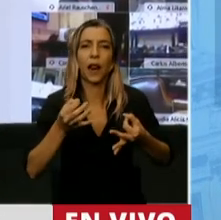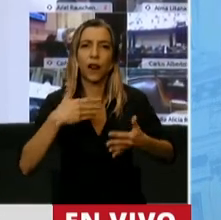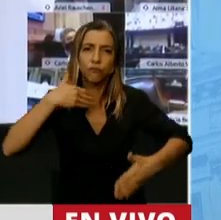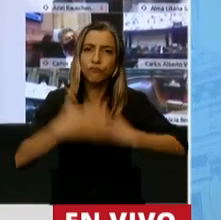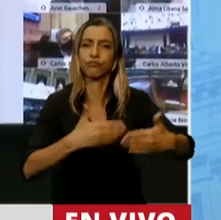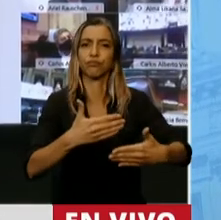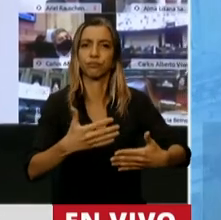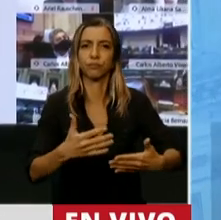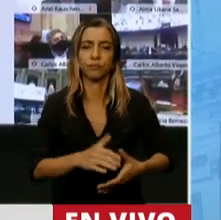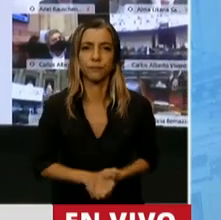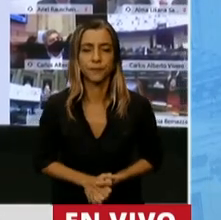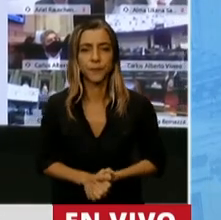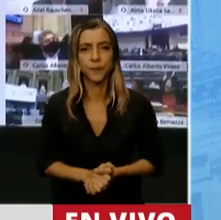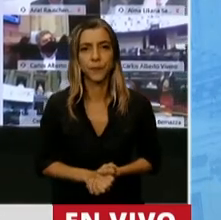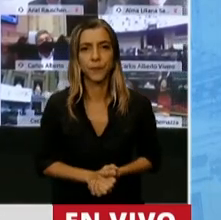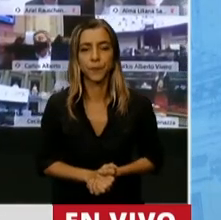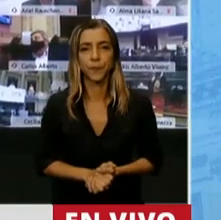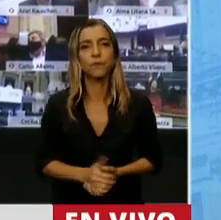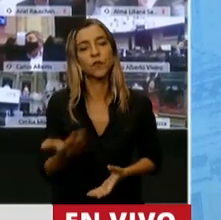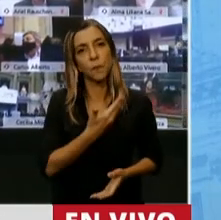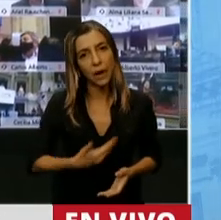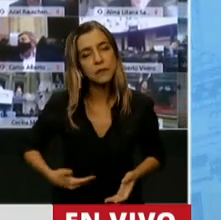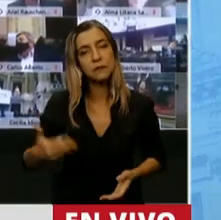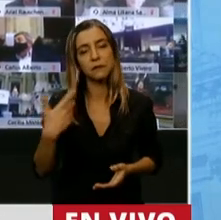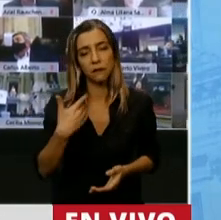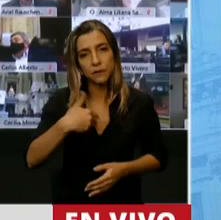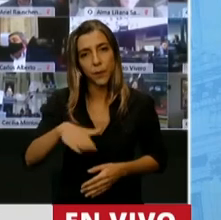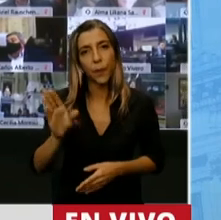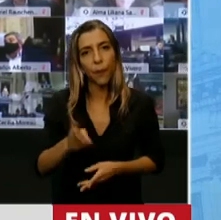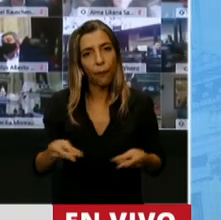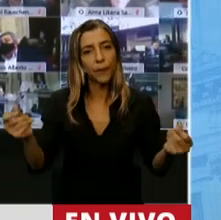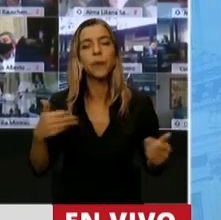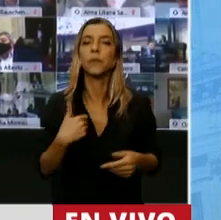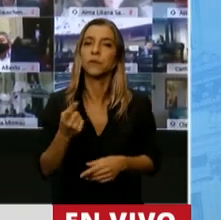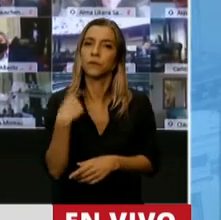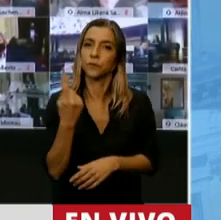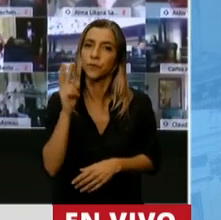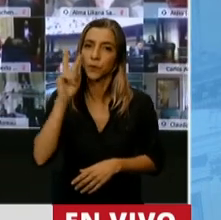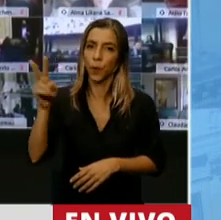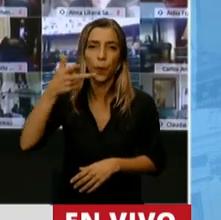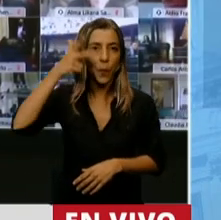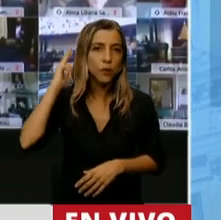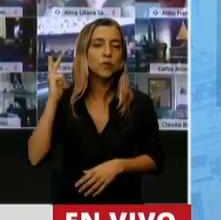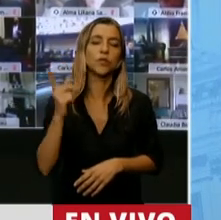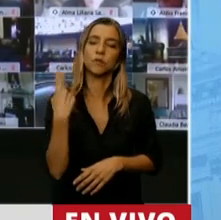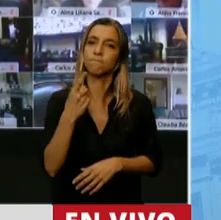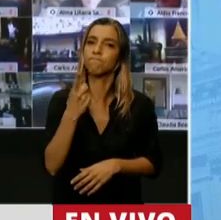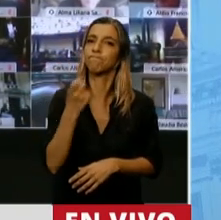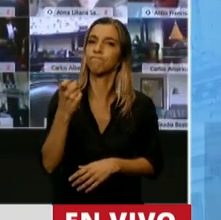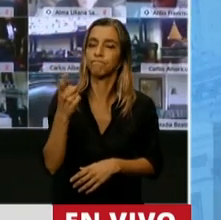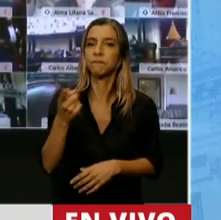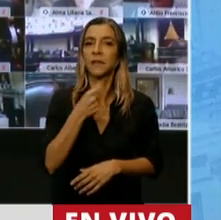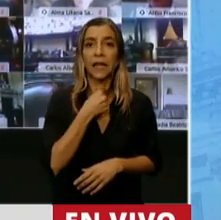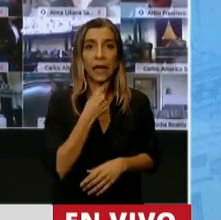Presidente, para terminar, lo que nos están demostrando en Chile es que para dar un vuelco drástico